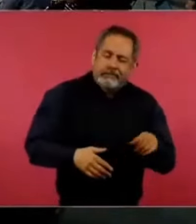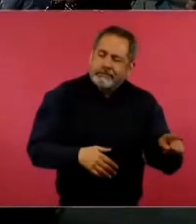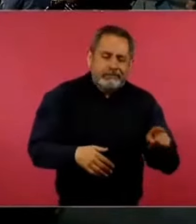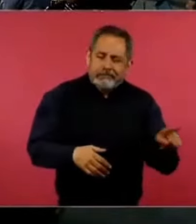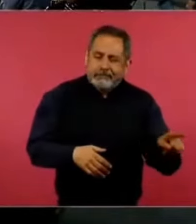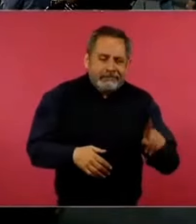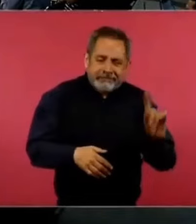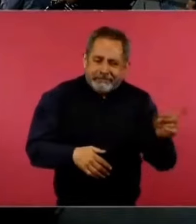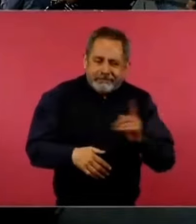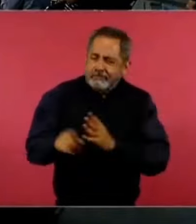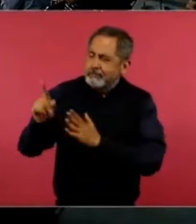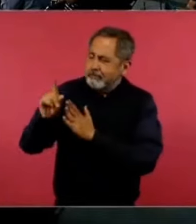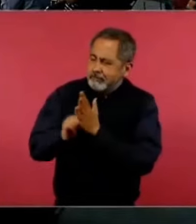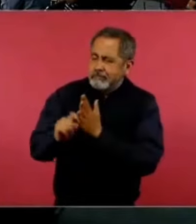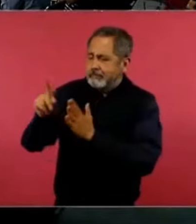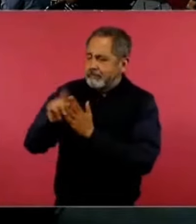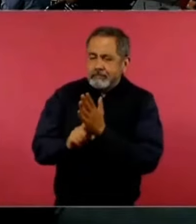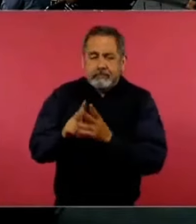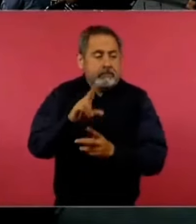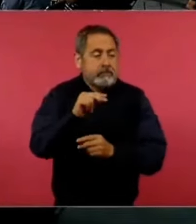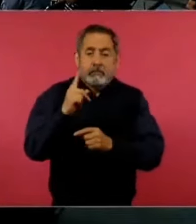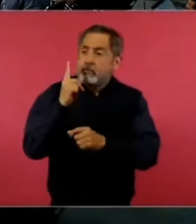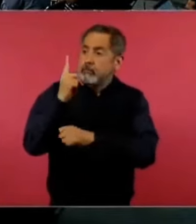no anual. Bueno,